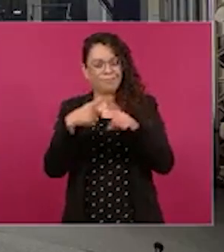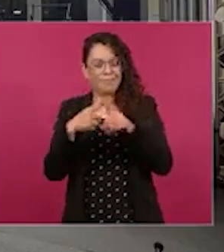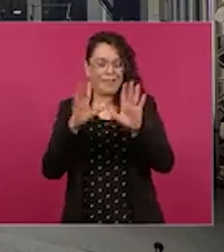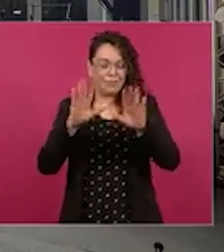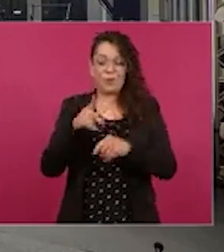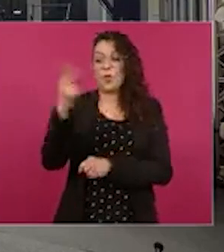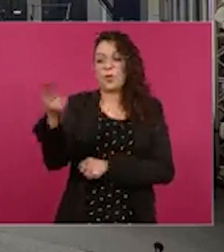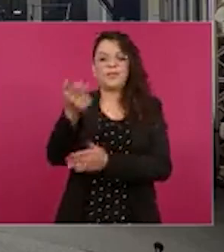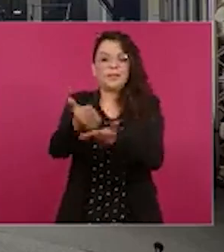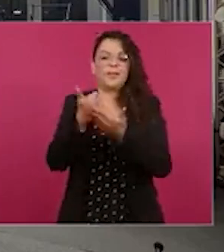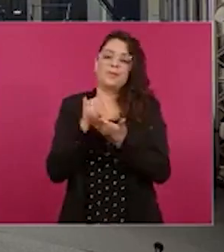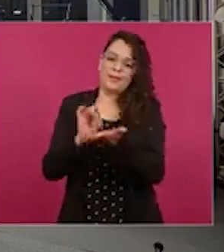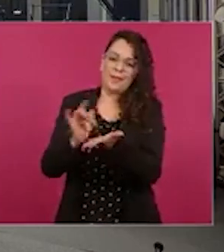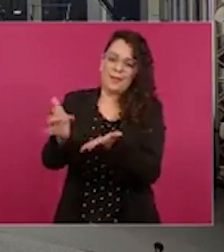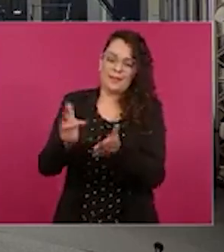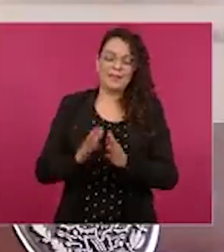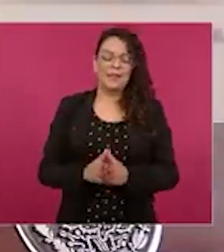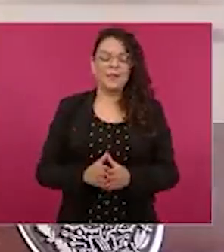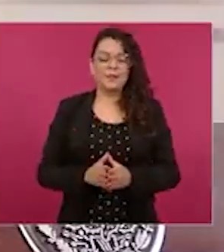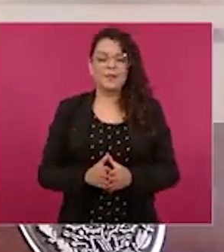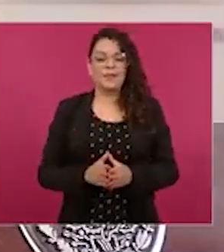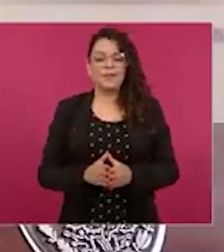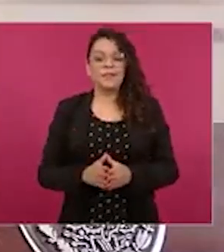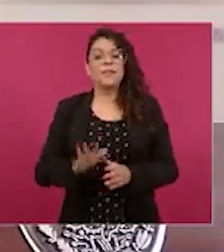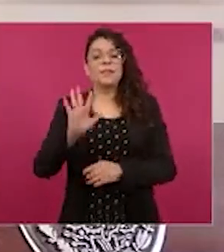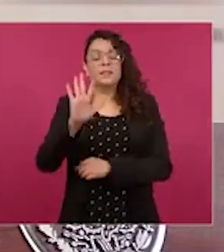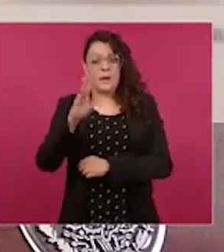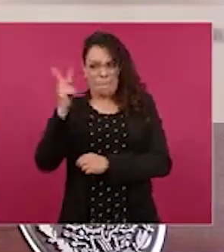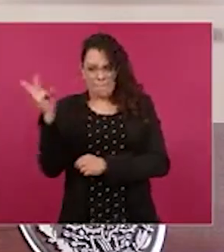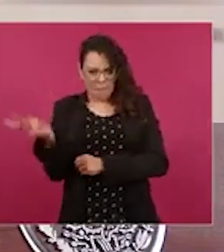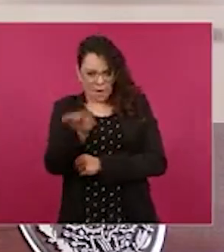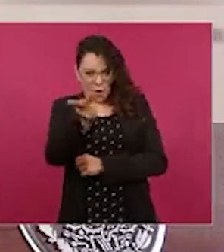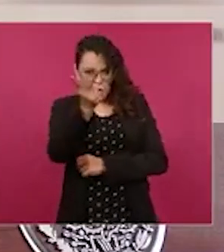entonces se hacen las preguntas pero hay una